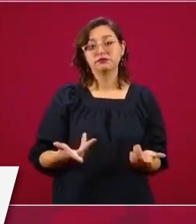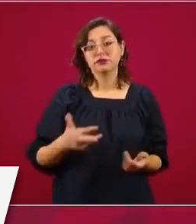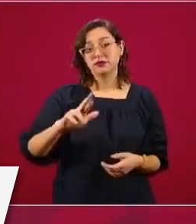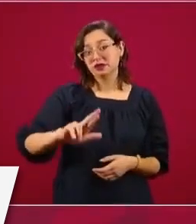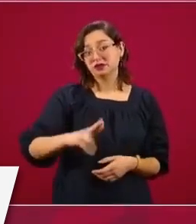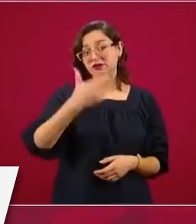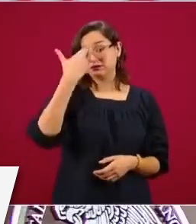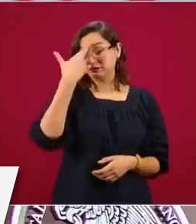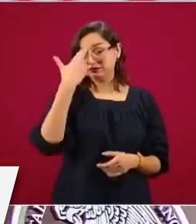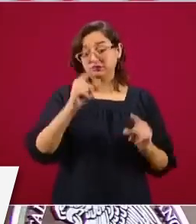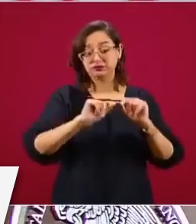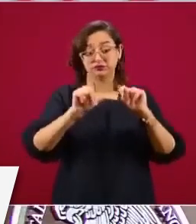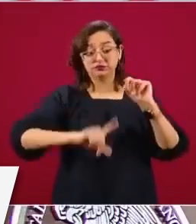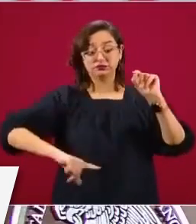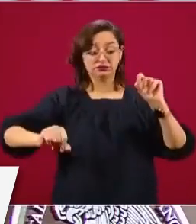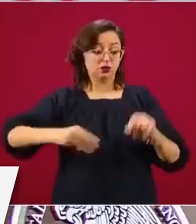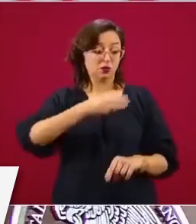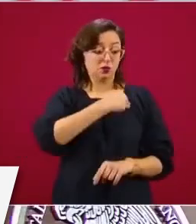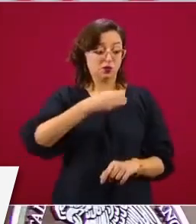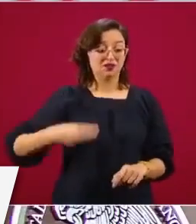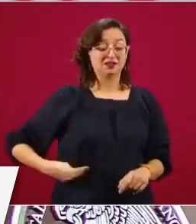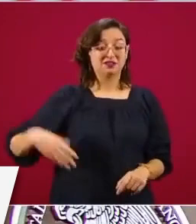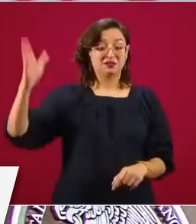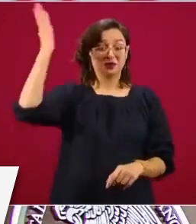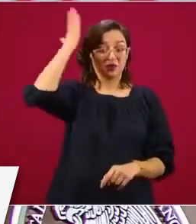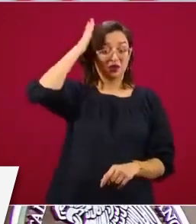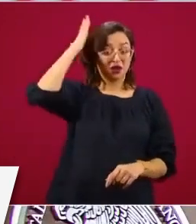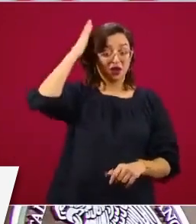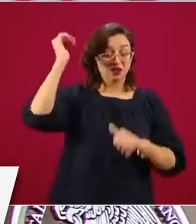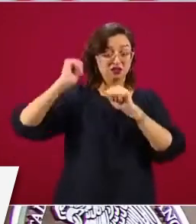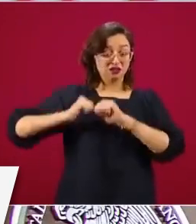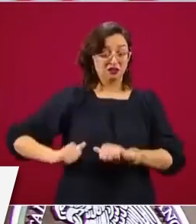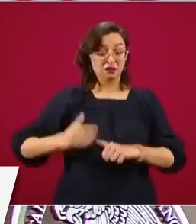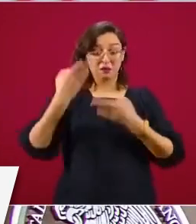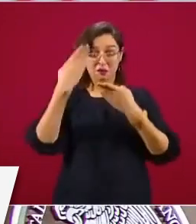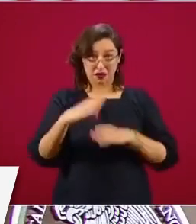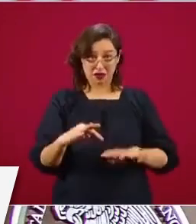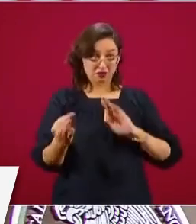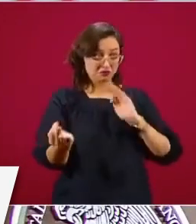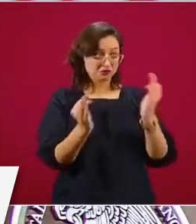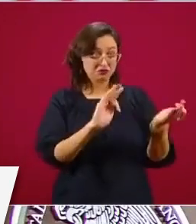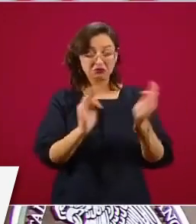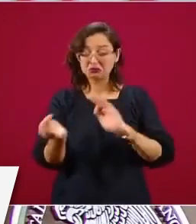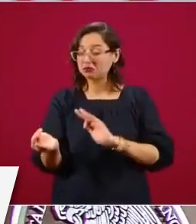municipales de México hay sucursales bancarias,